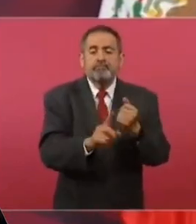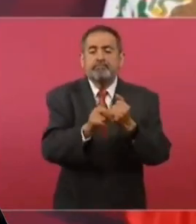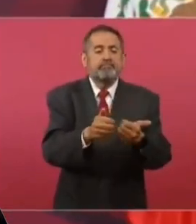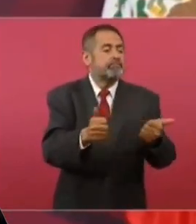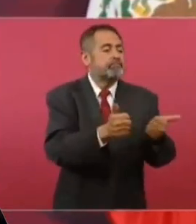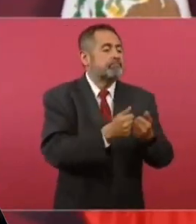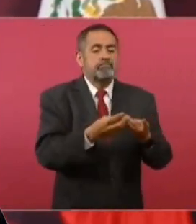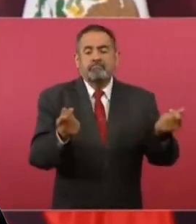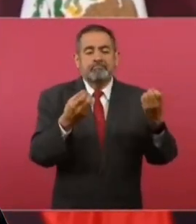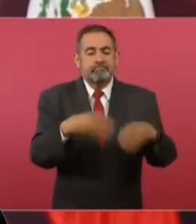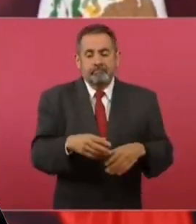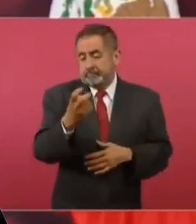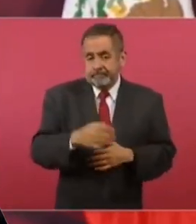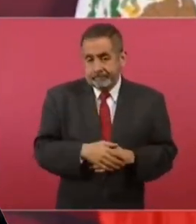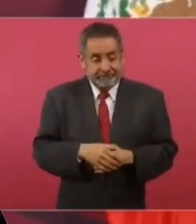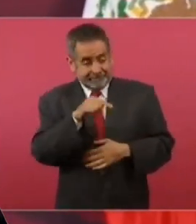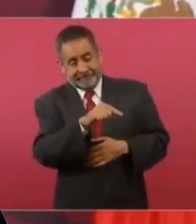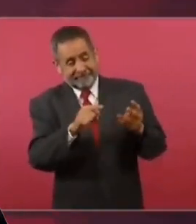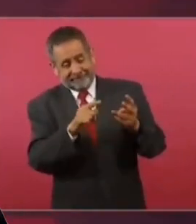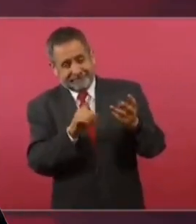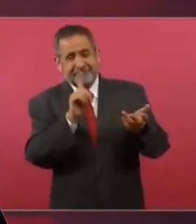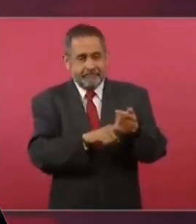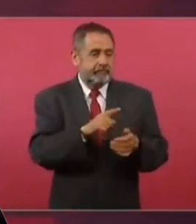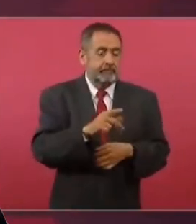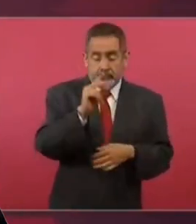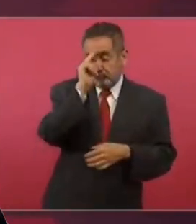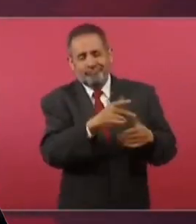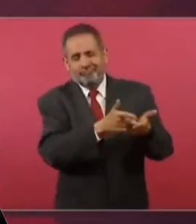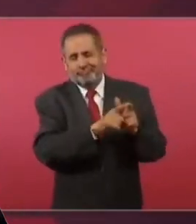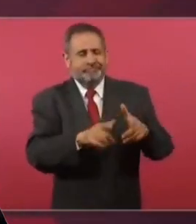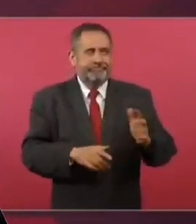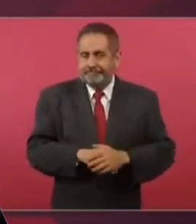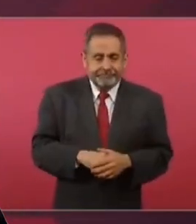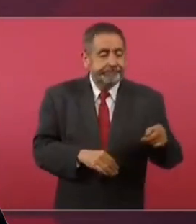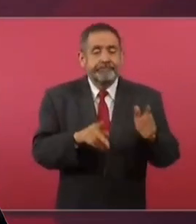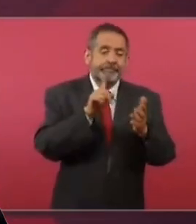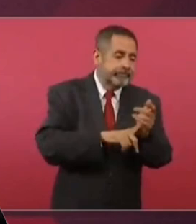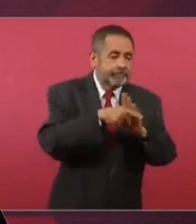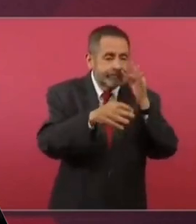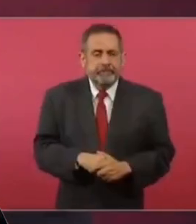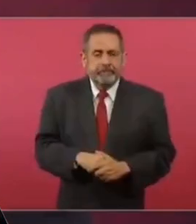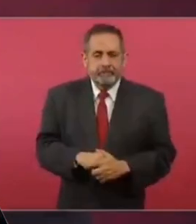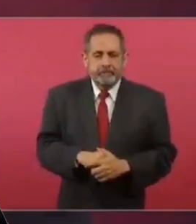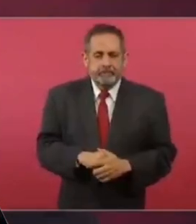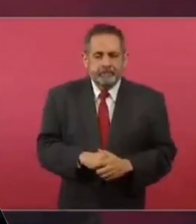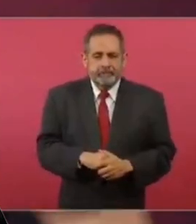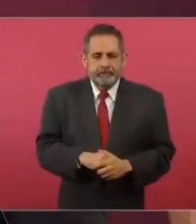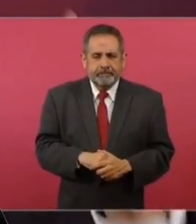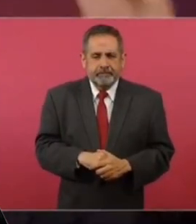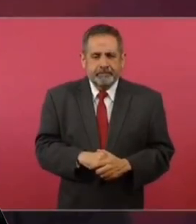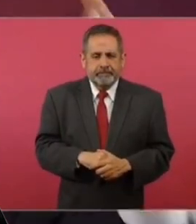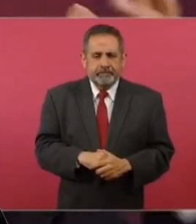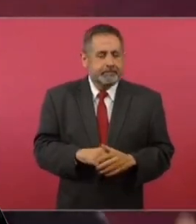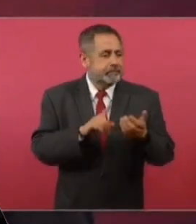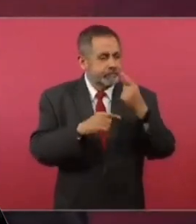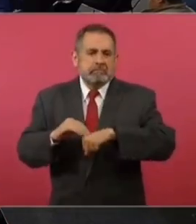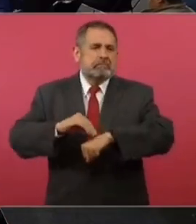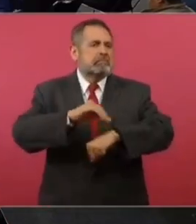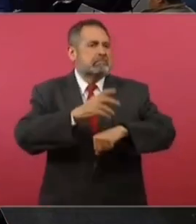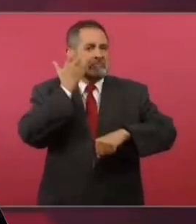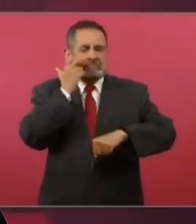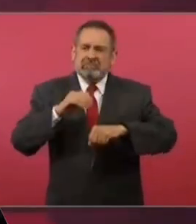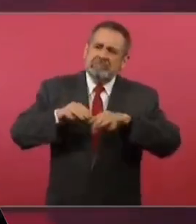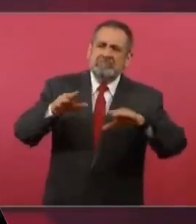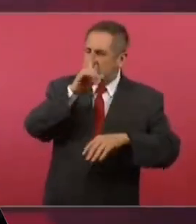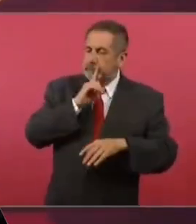agrupamiento. Y ahí están los intelectuales del régimen. Y ahí están los medios de manipulación. Entonces, es algo muy peculiar esa estructura.